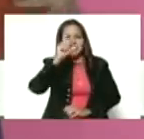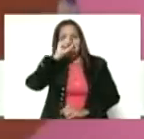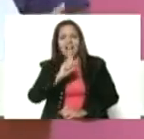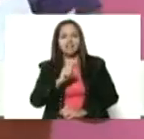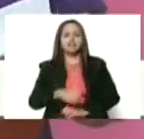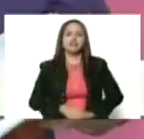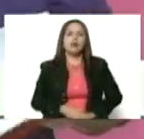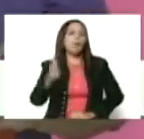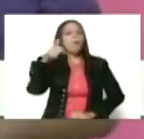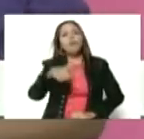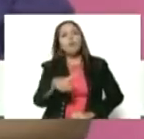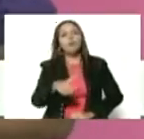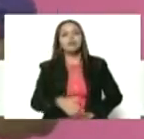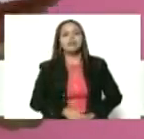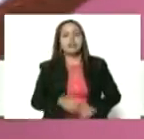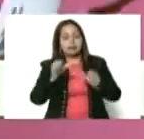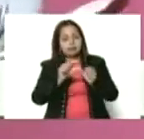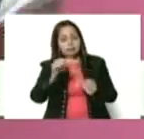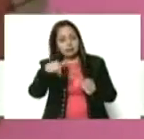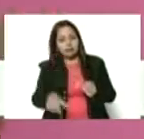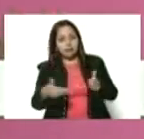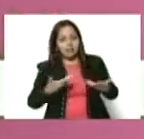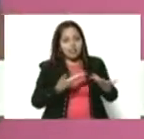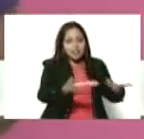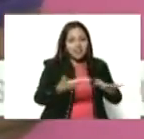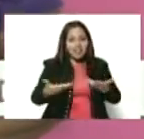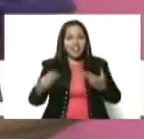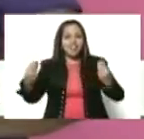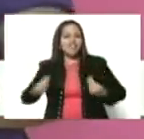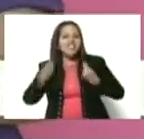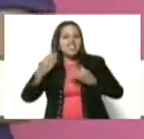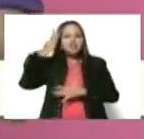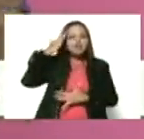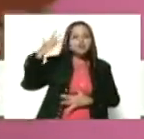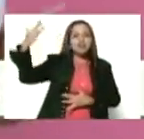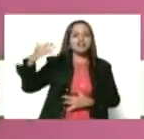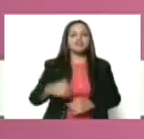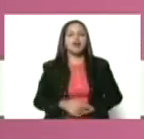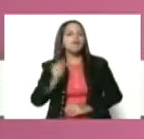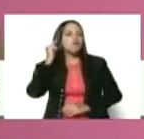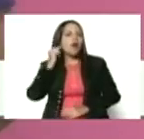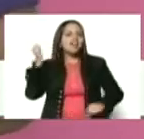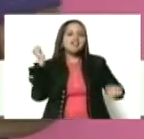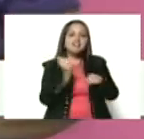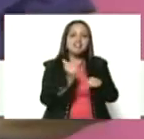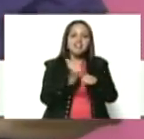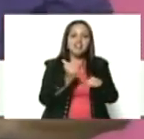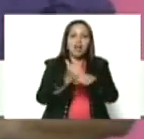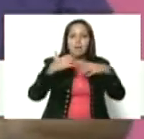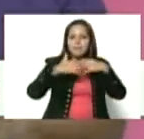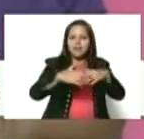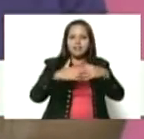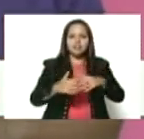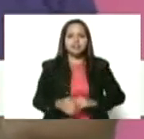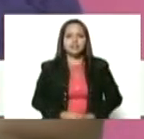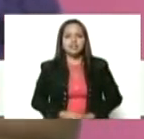estamos aquí, sí, como usted dijo, entregando vida, entregando sueño a las mujeres productoras. Son